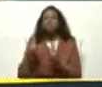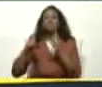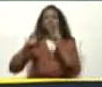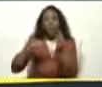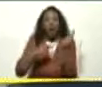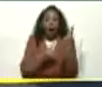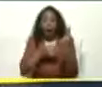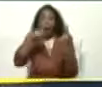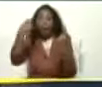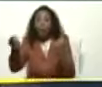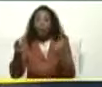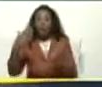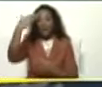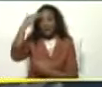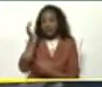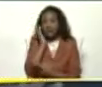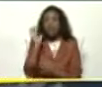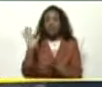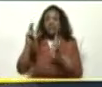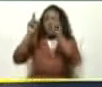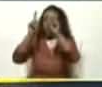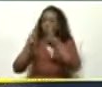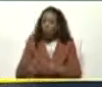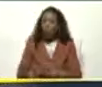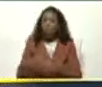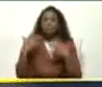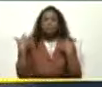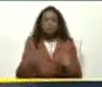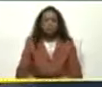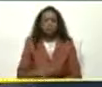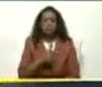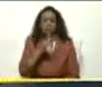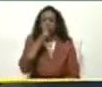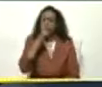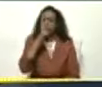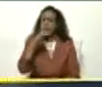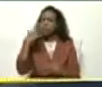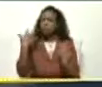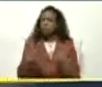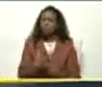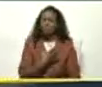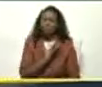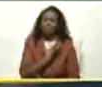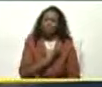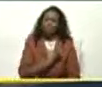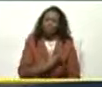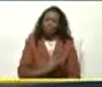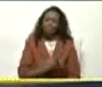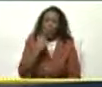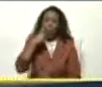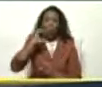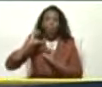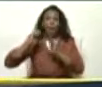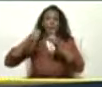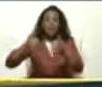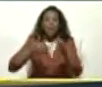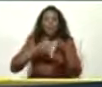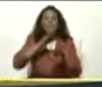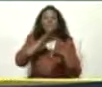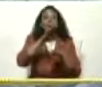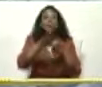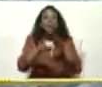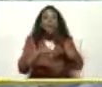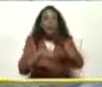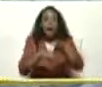A Jacqueline Hicimos el diagnóstico Y de verdad Era espantoso Y doloroso Y empezamos Paso a paso